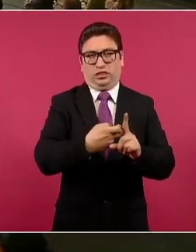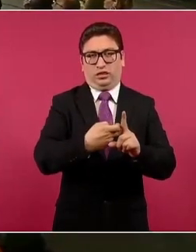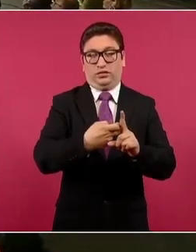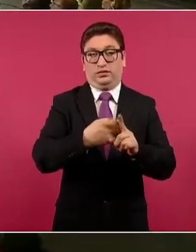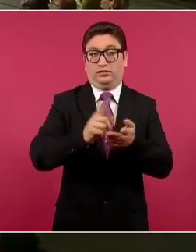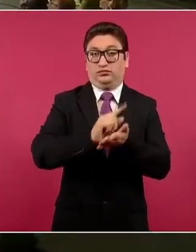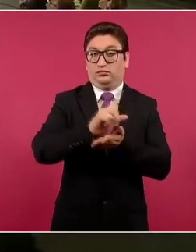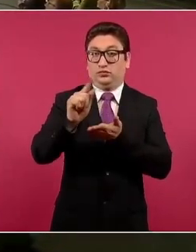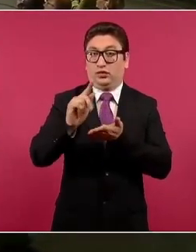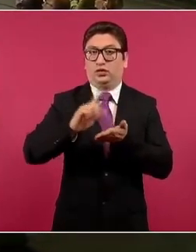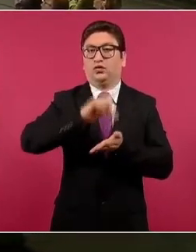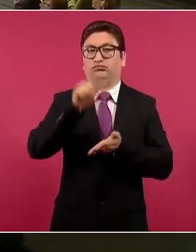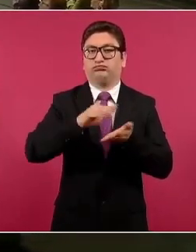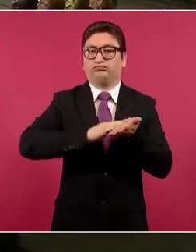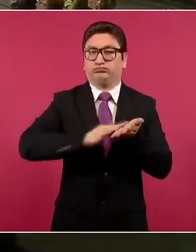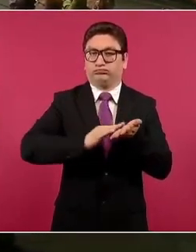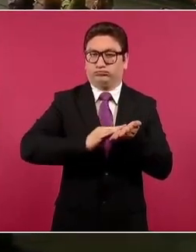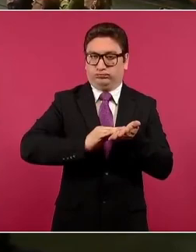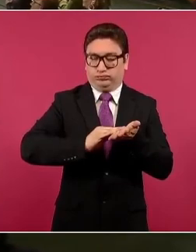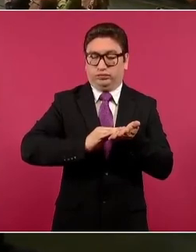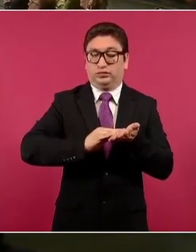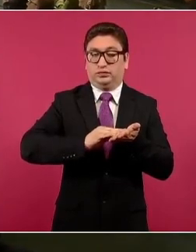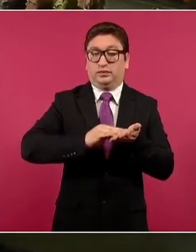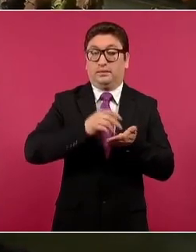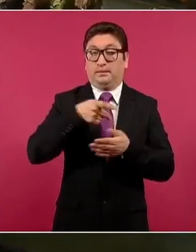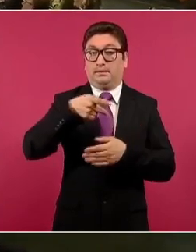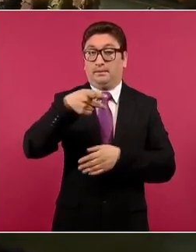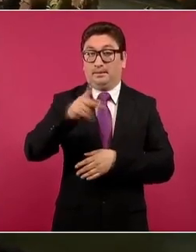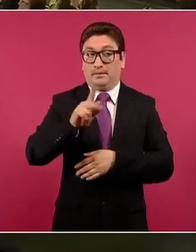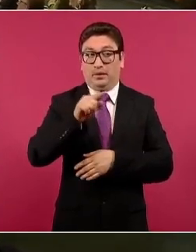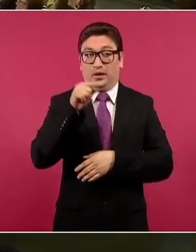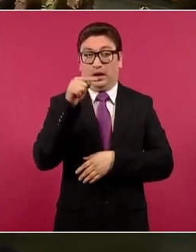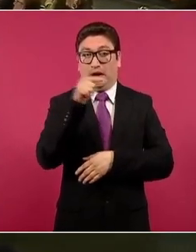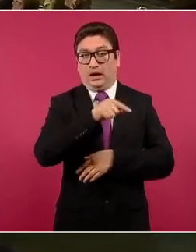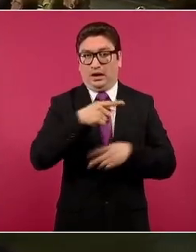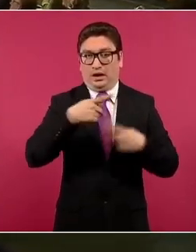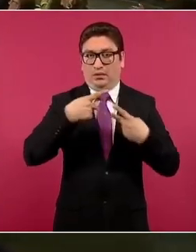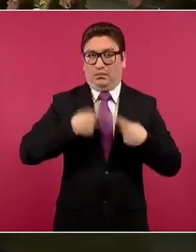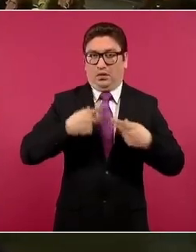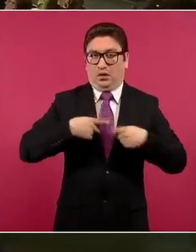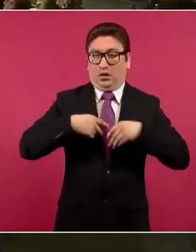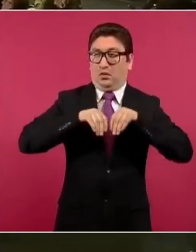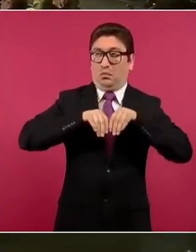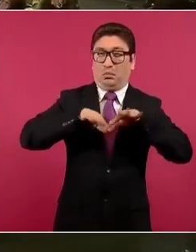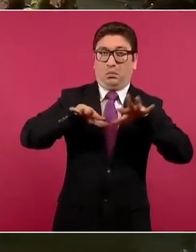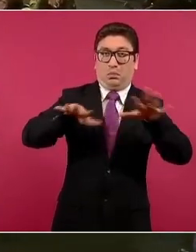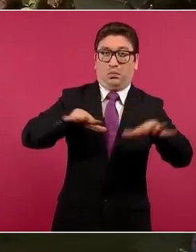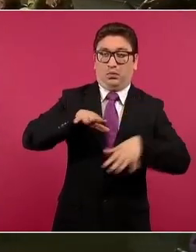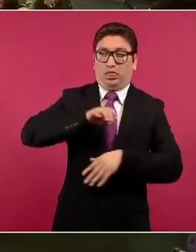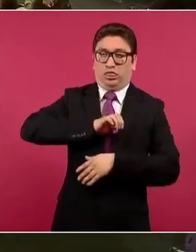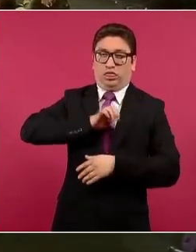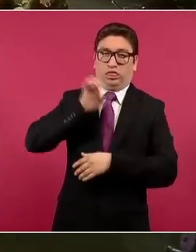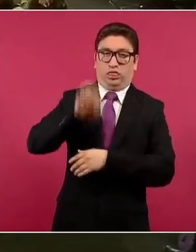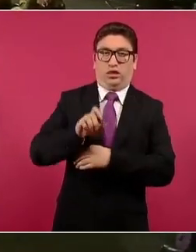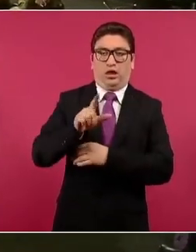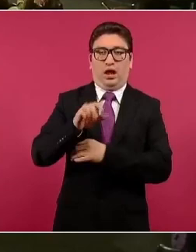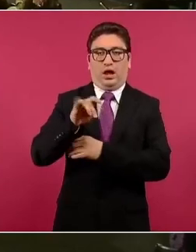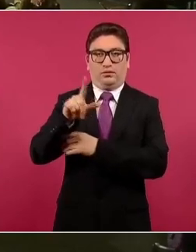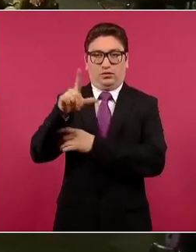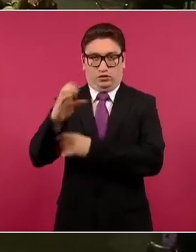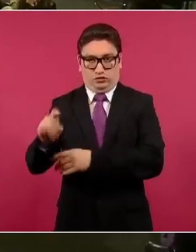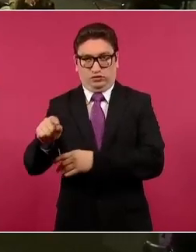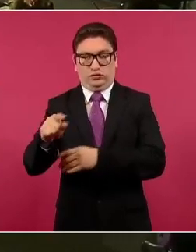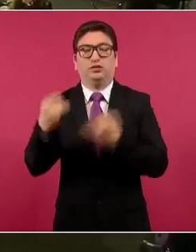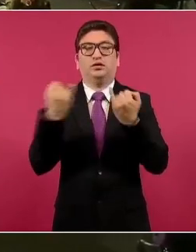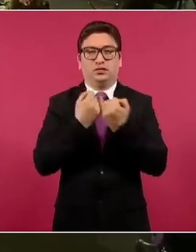su tuit. Pero no sólo él difunde mensajes de profundo odio contra el presidente. Vamos a ver a